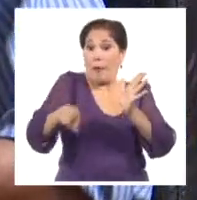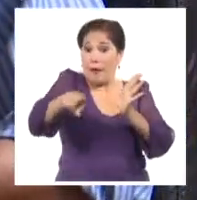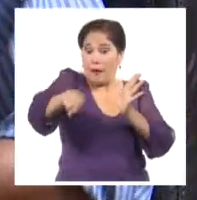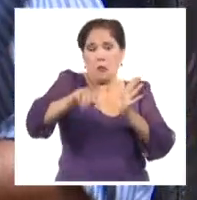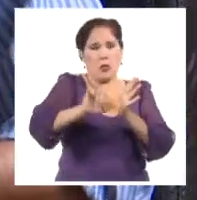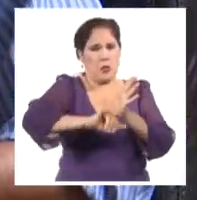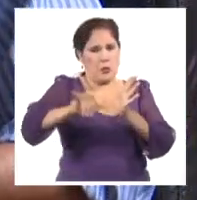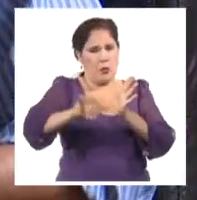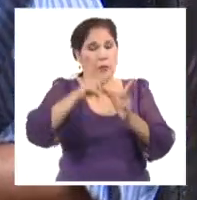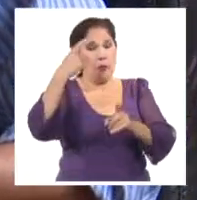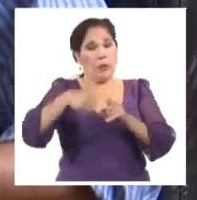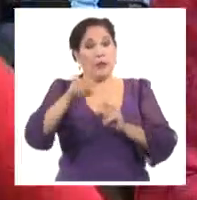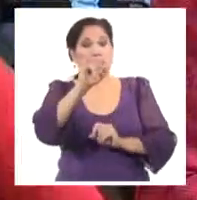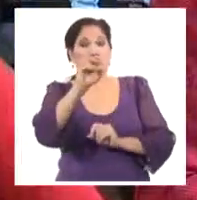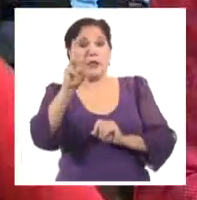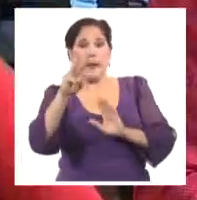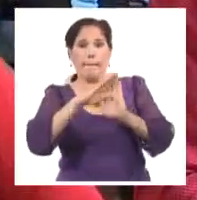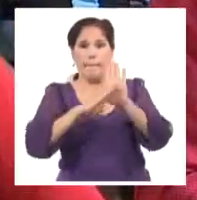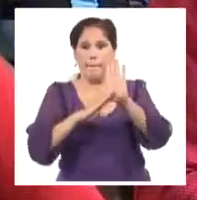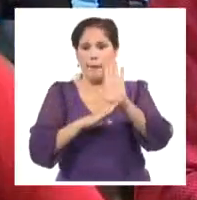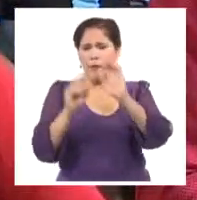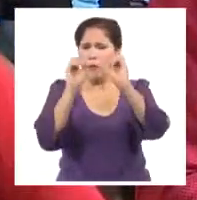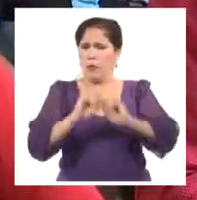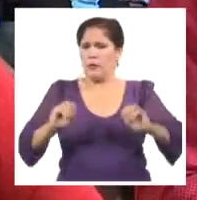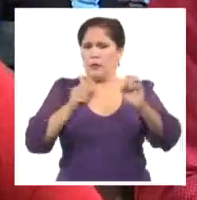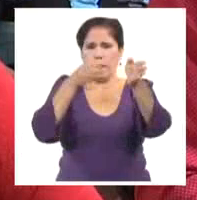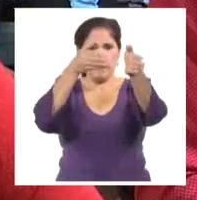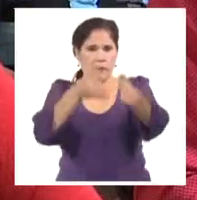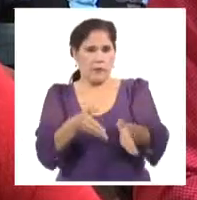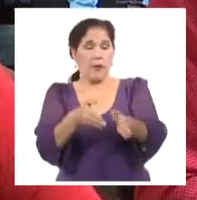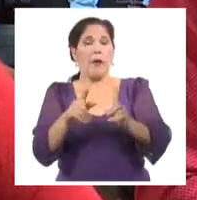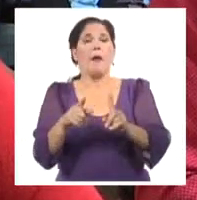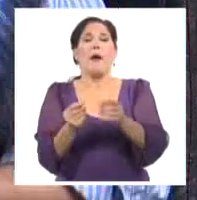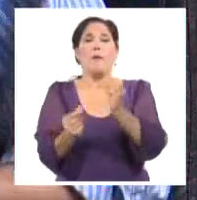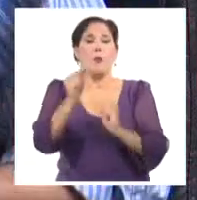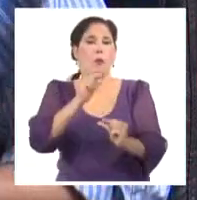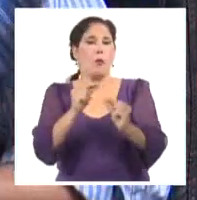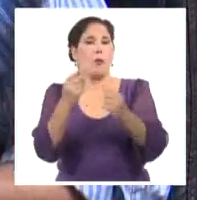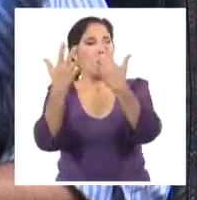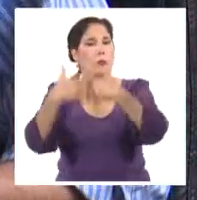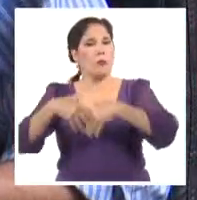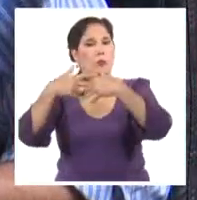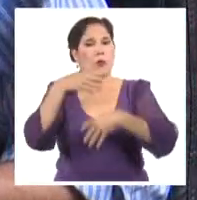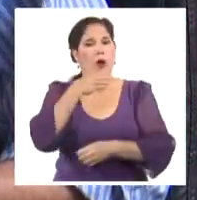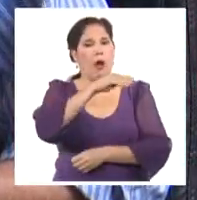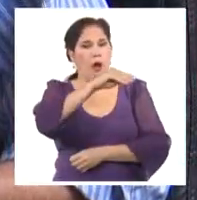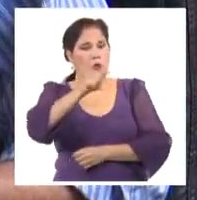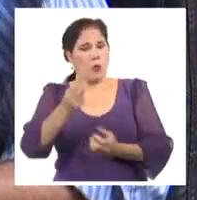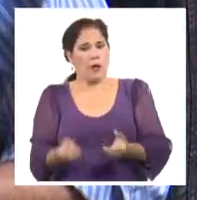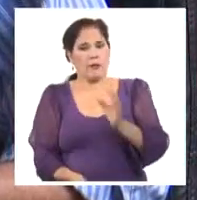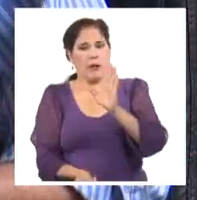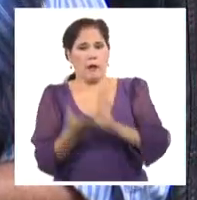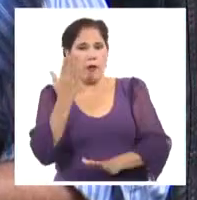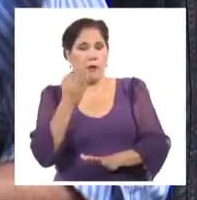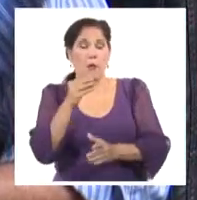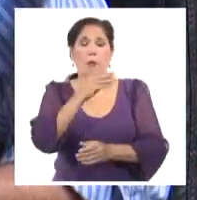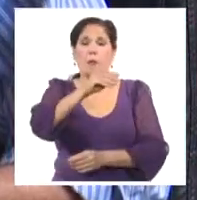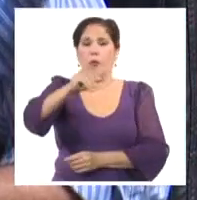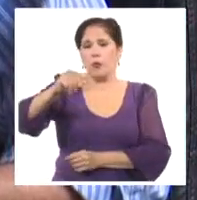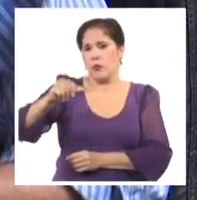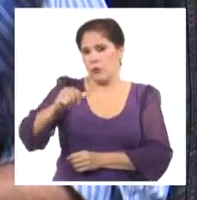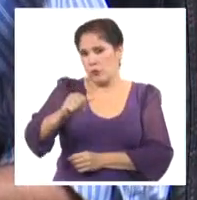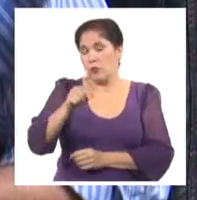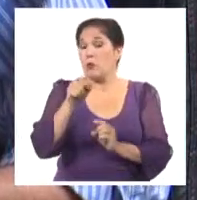agricultura cubana y de elevar la organización y disciplina para rescatar la producción azucarera. Ustedes todos los días se